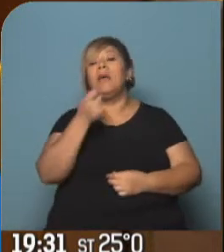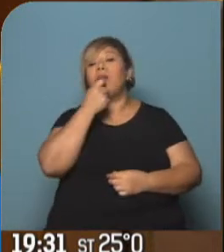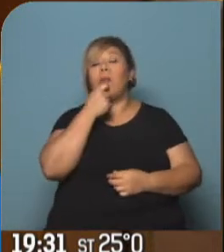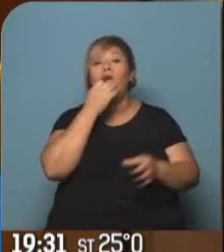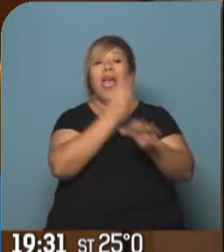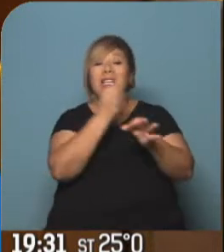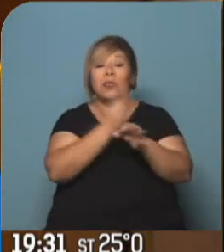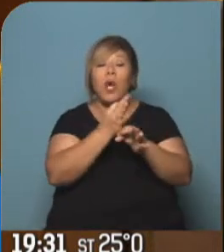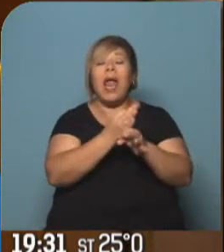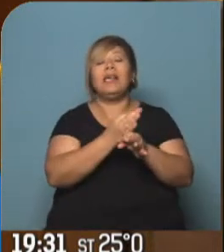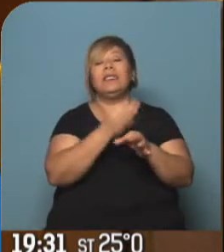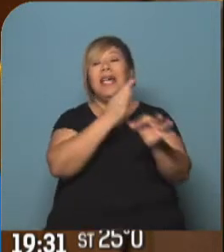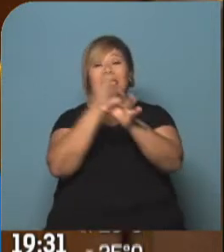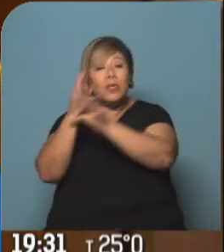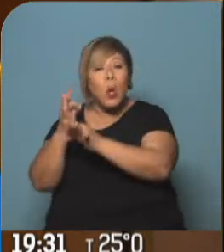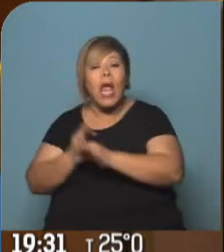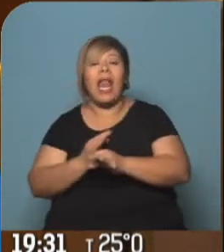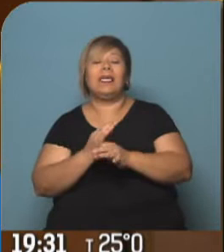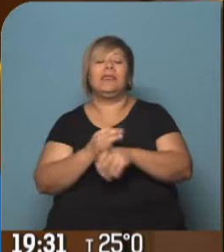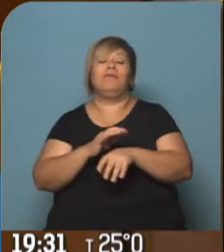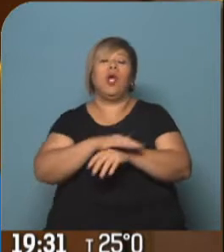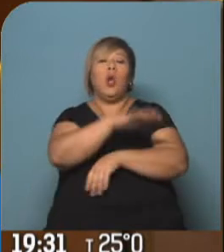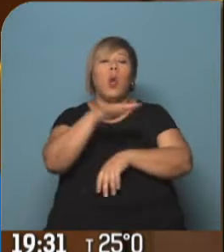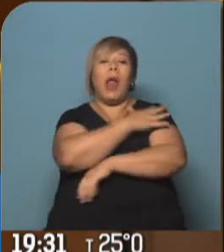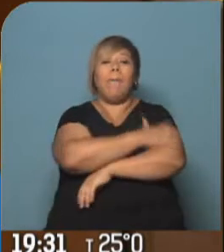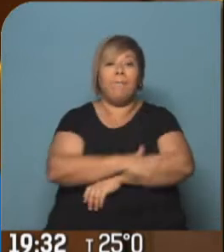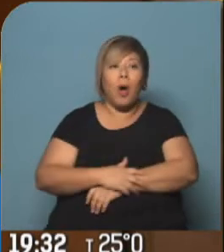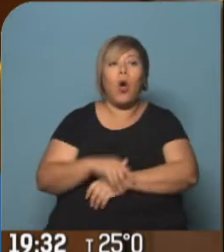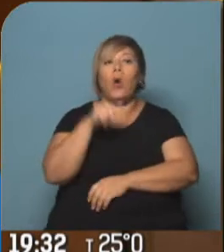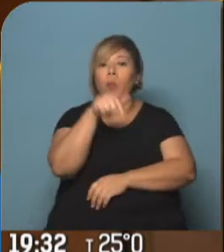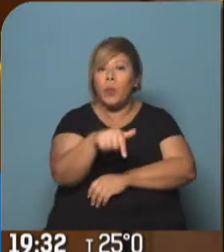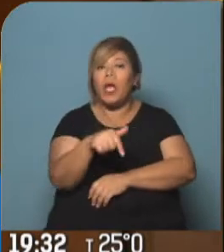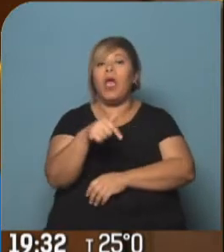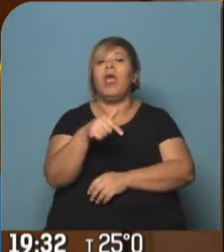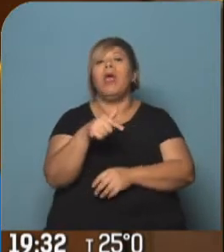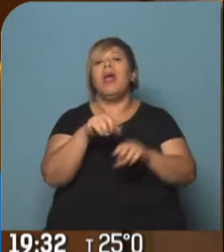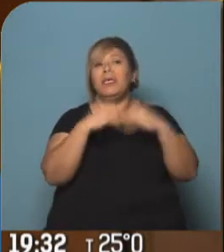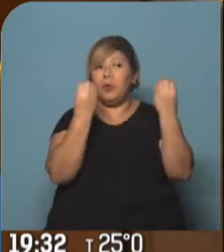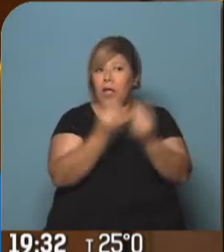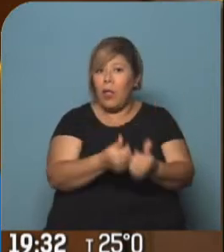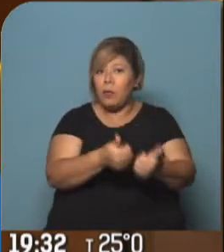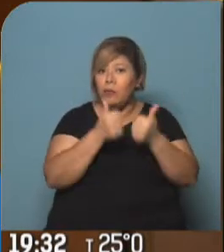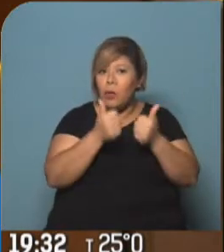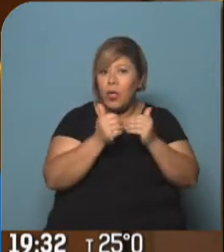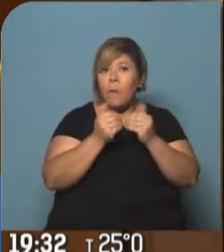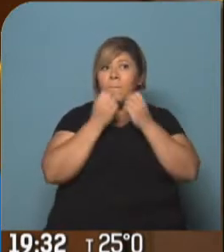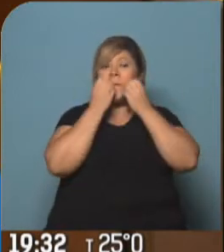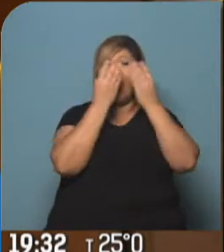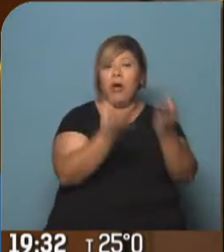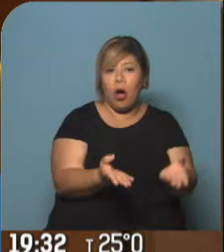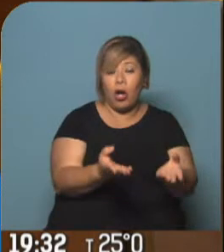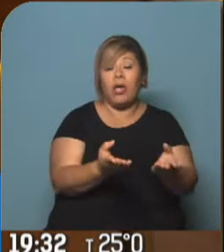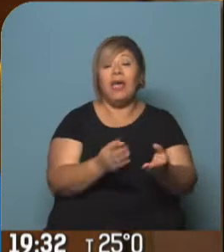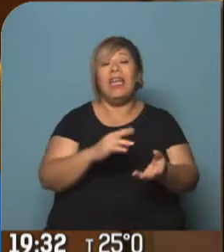logren alcanzar mejores desempeños y que esa brecha que siempre está en el imaginario colectivo entre lo público y lo privado